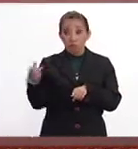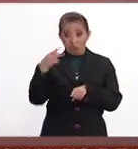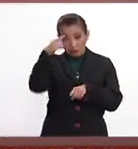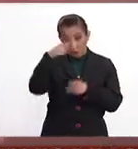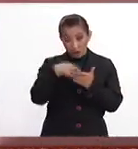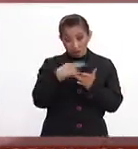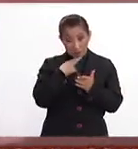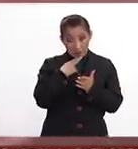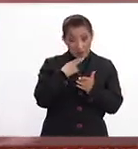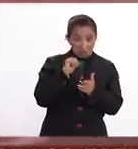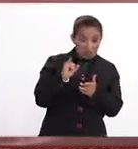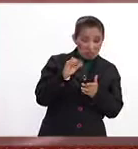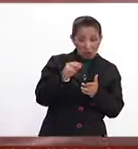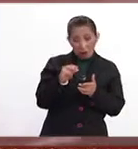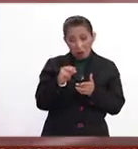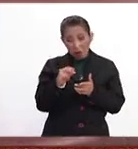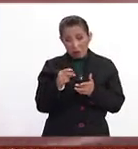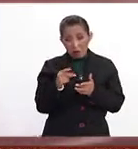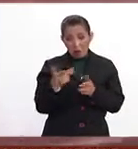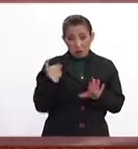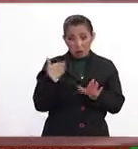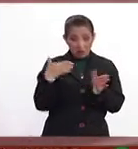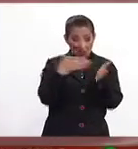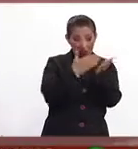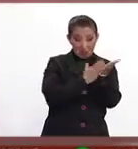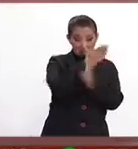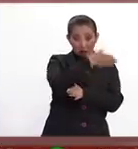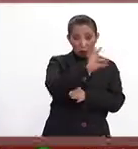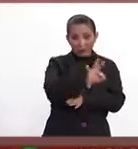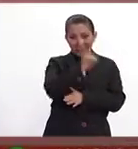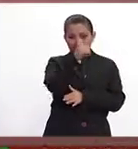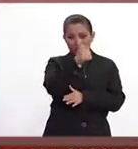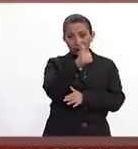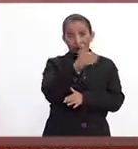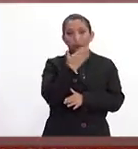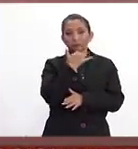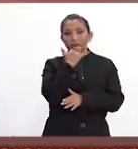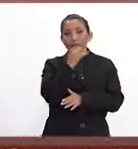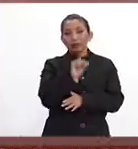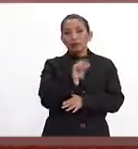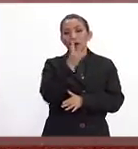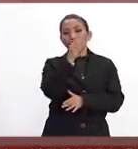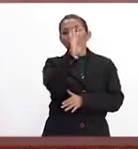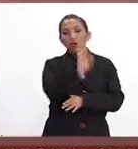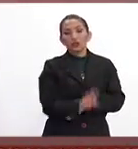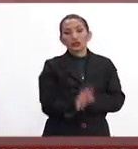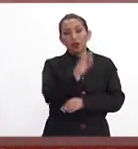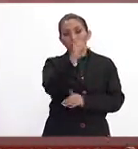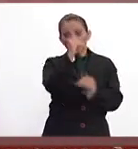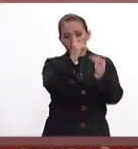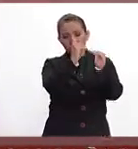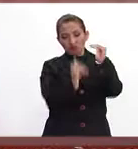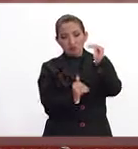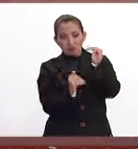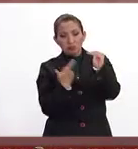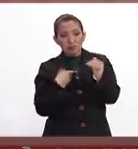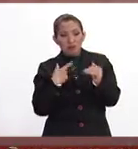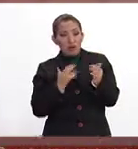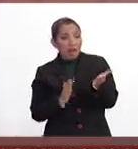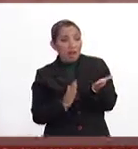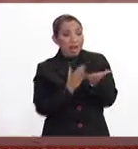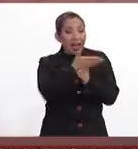funcionar o no contra la migración. 46%, perdón, 42% cree que va a disminuir el